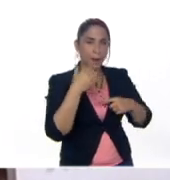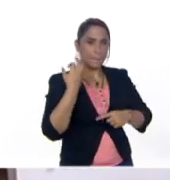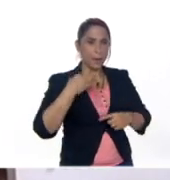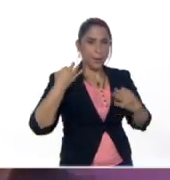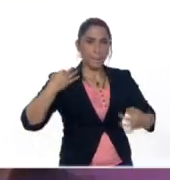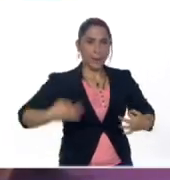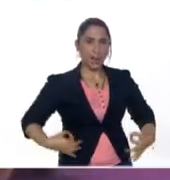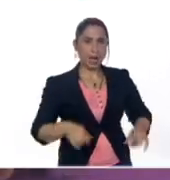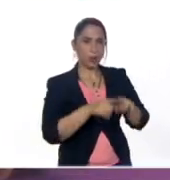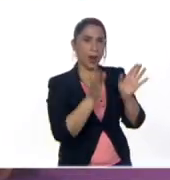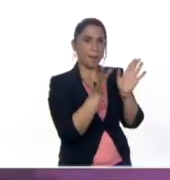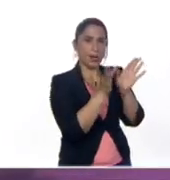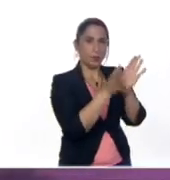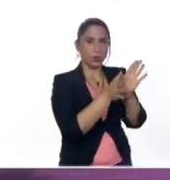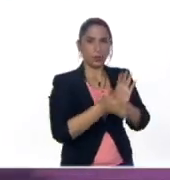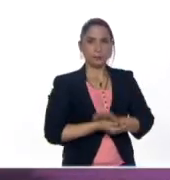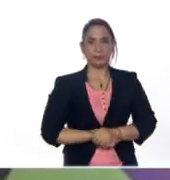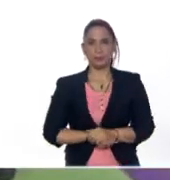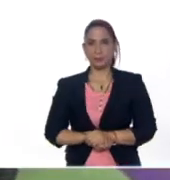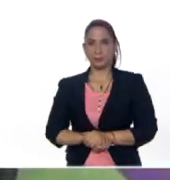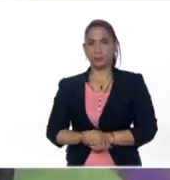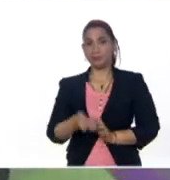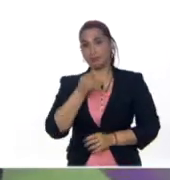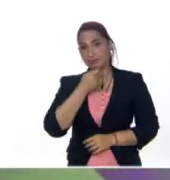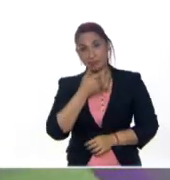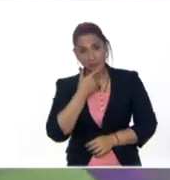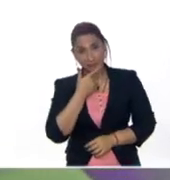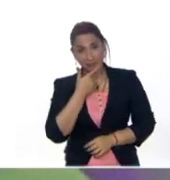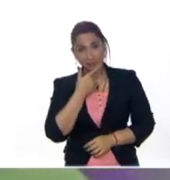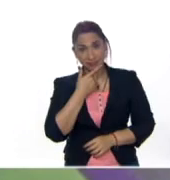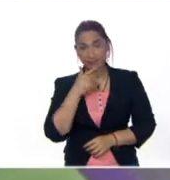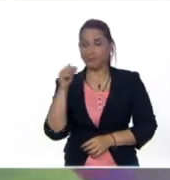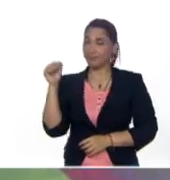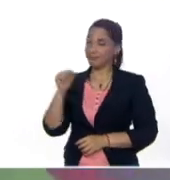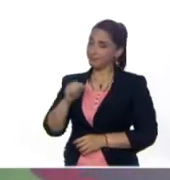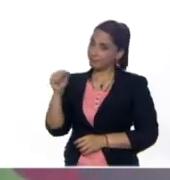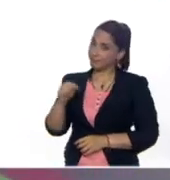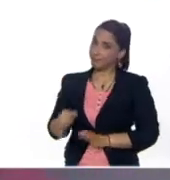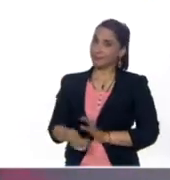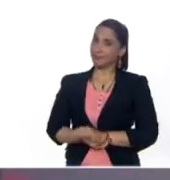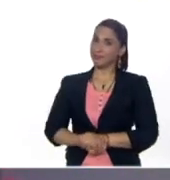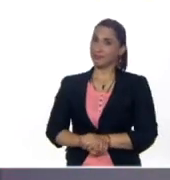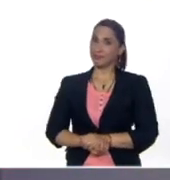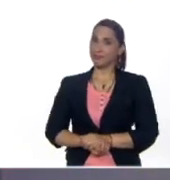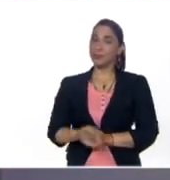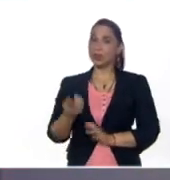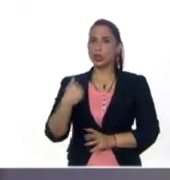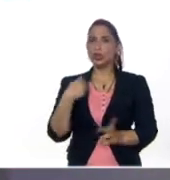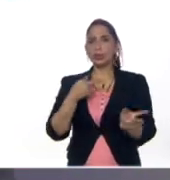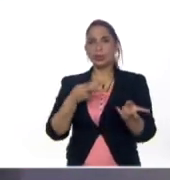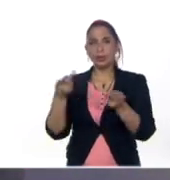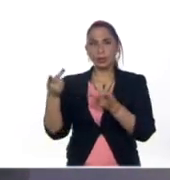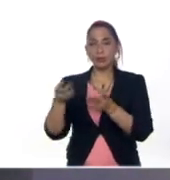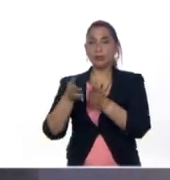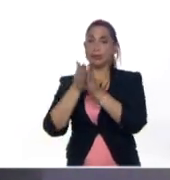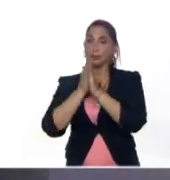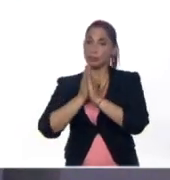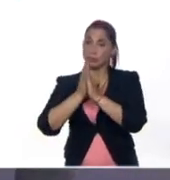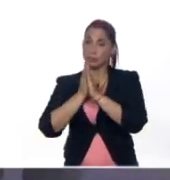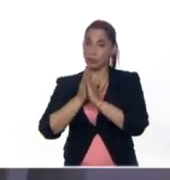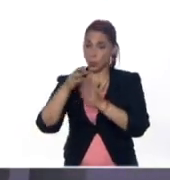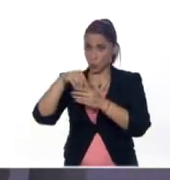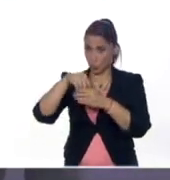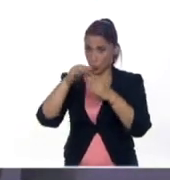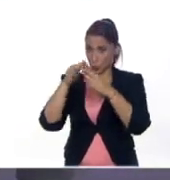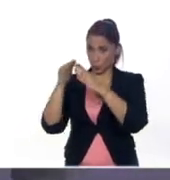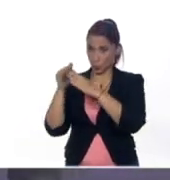mariposa. Bravo, qué bien. Hermosa copla. Así es. Les invito entonces a, en casa,